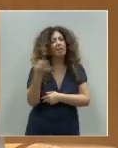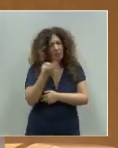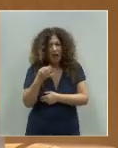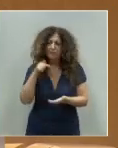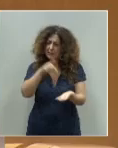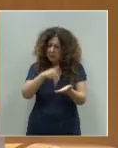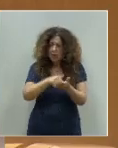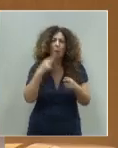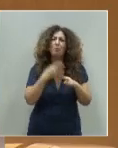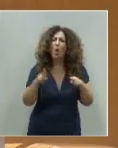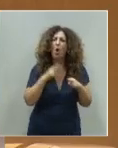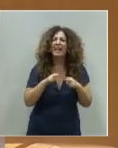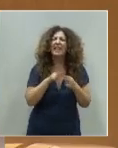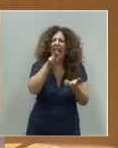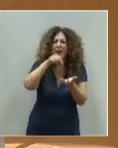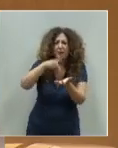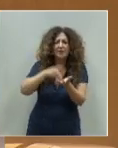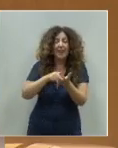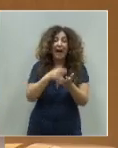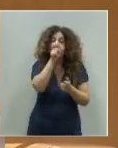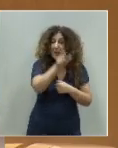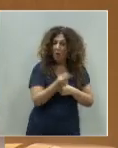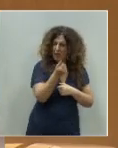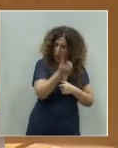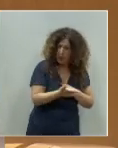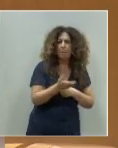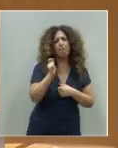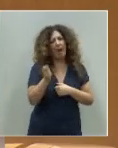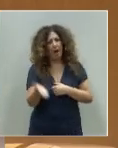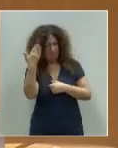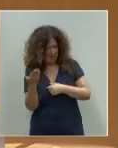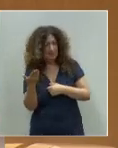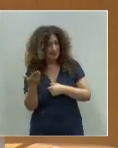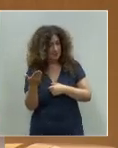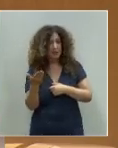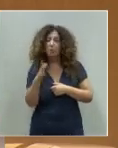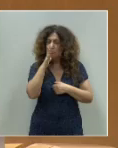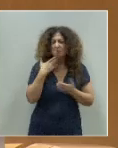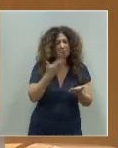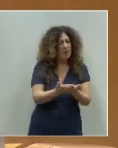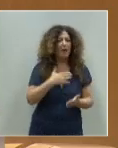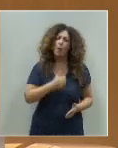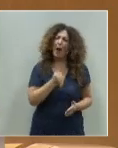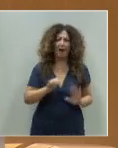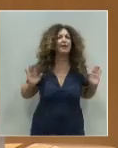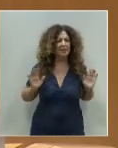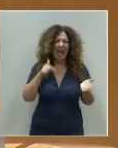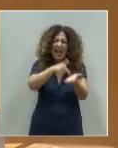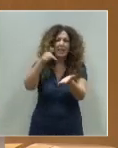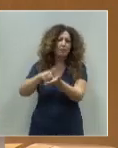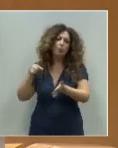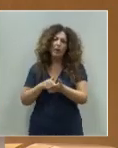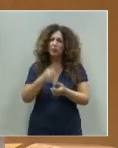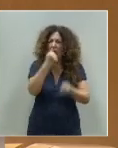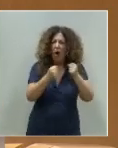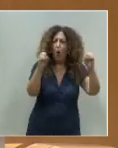fiscal progresiva, que más aporte, que más pueda. Y por eso pedimos más valentía. Impuestos para las nuevas economías, para